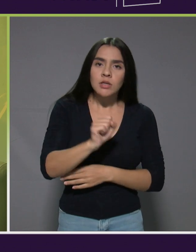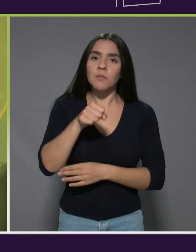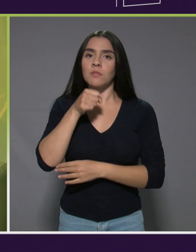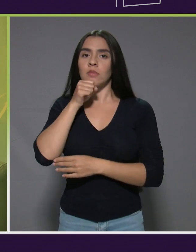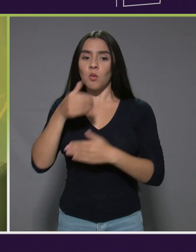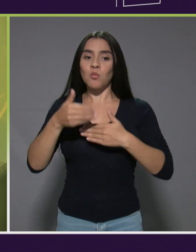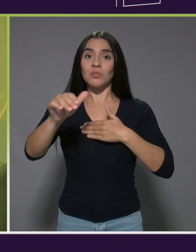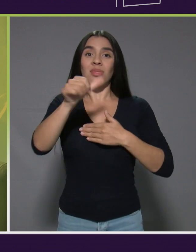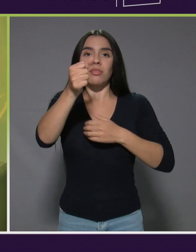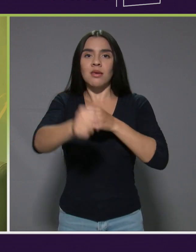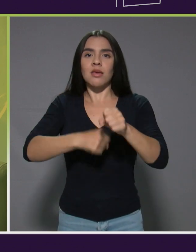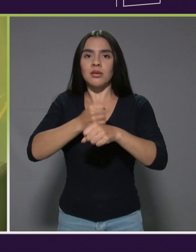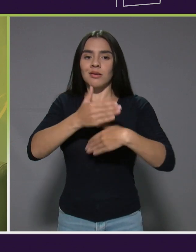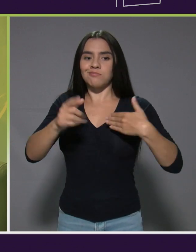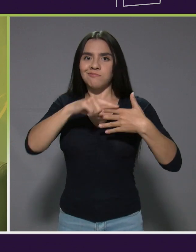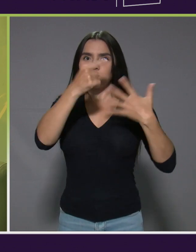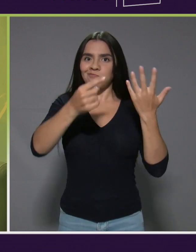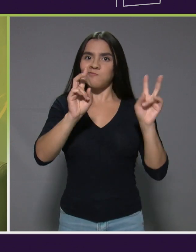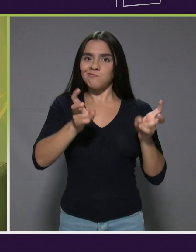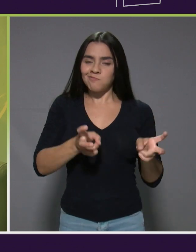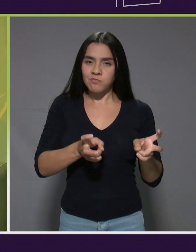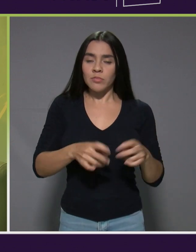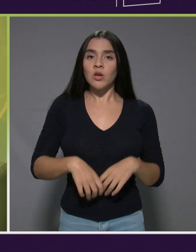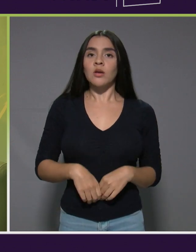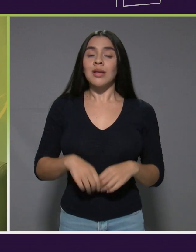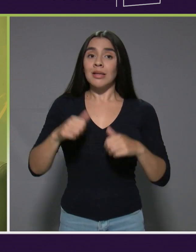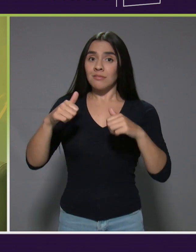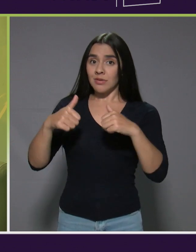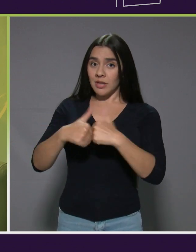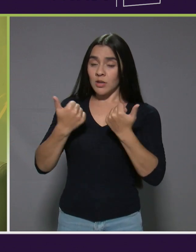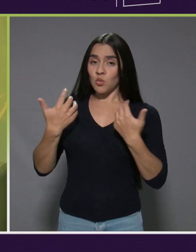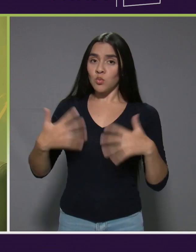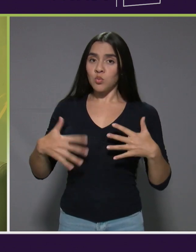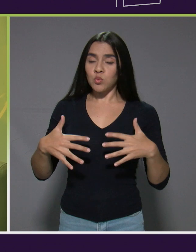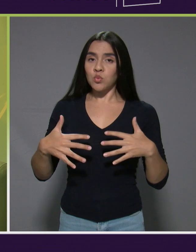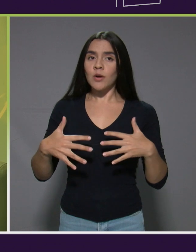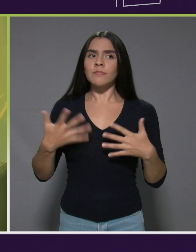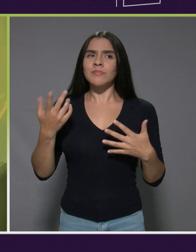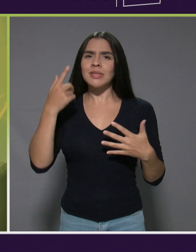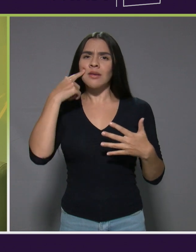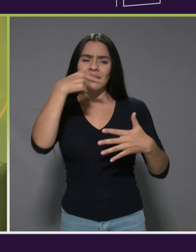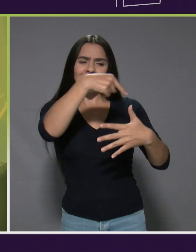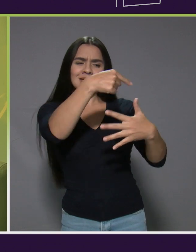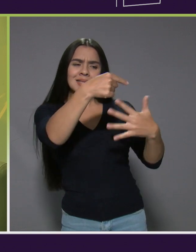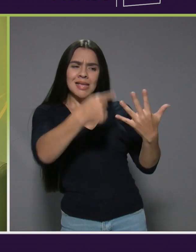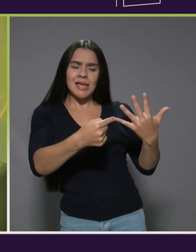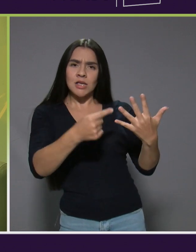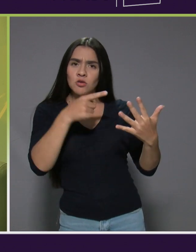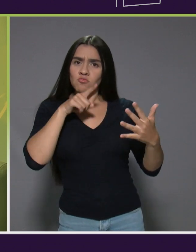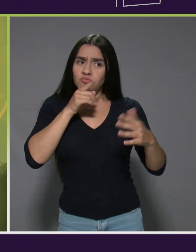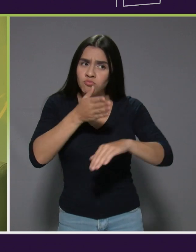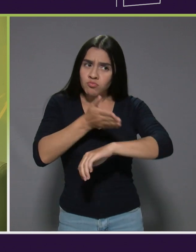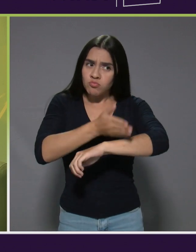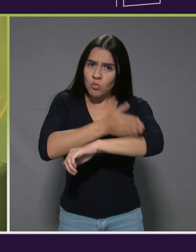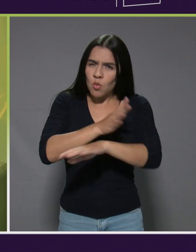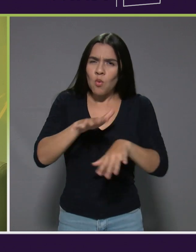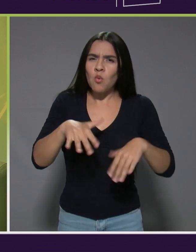próximos diez años. El desafío usualmente es cómo ir midiendo el progreso